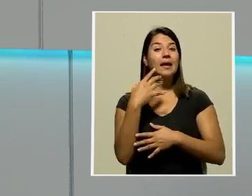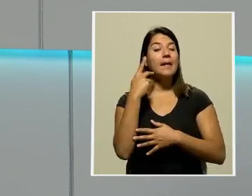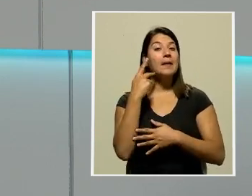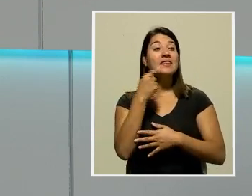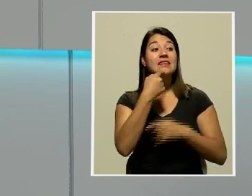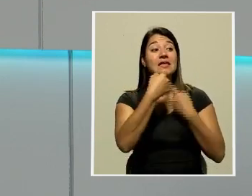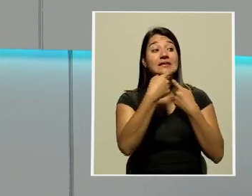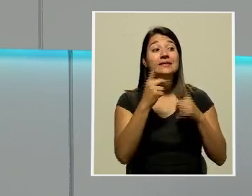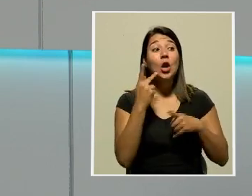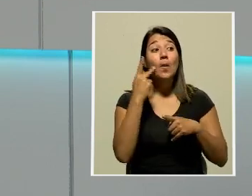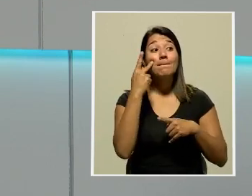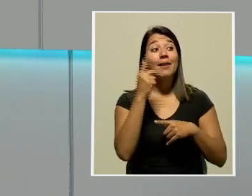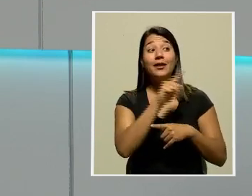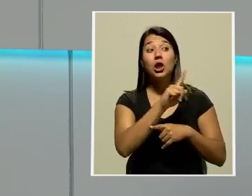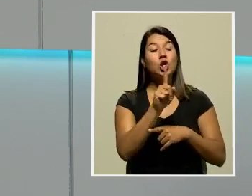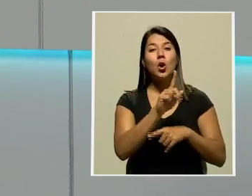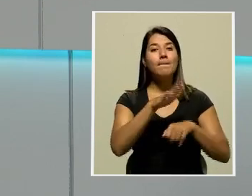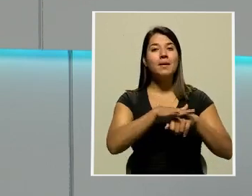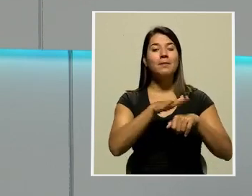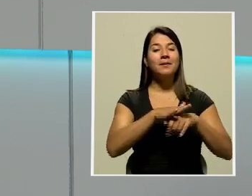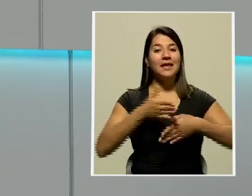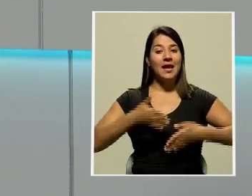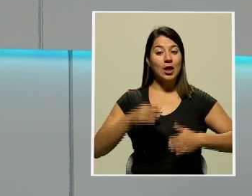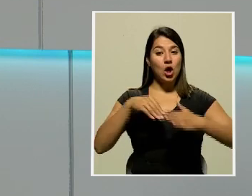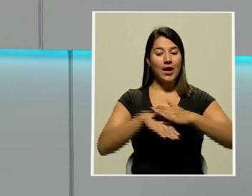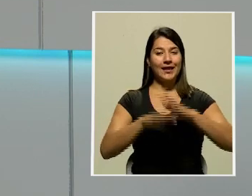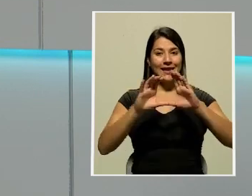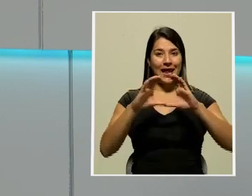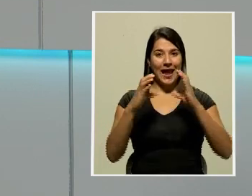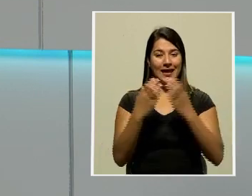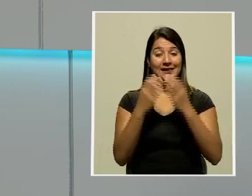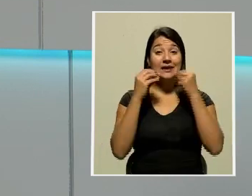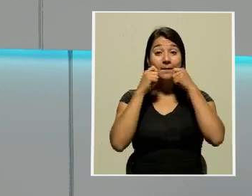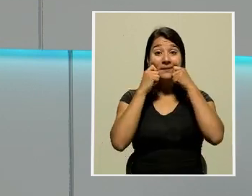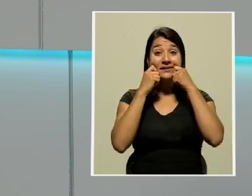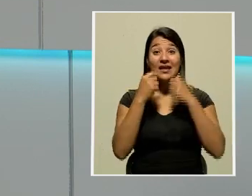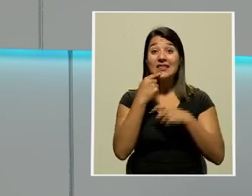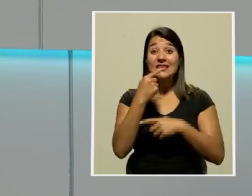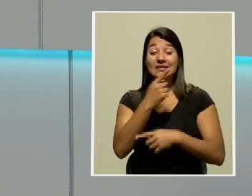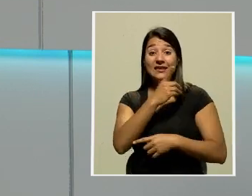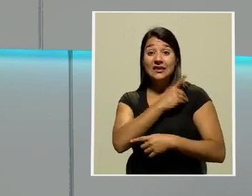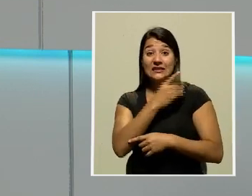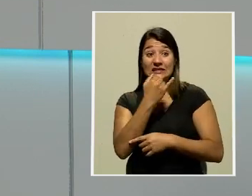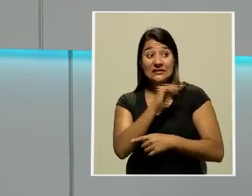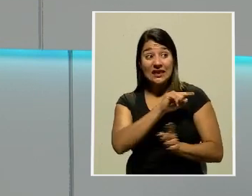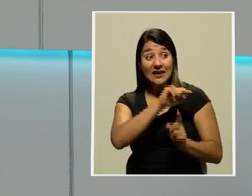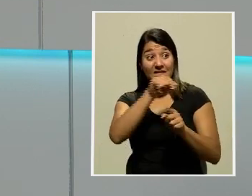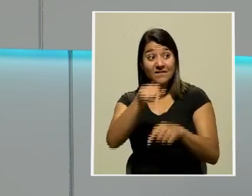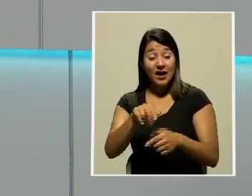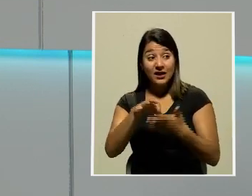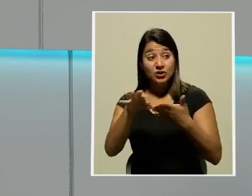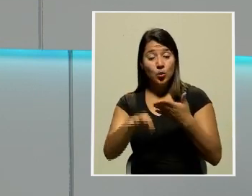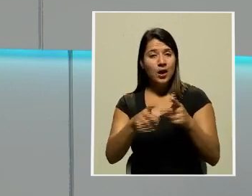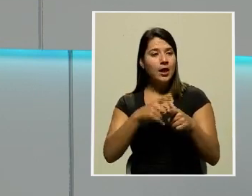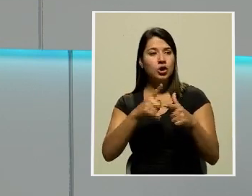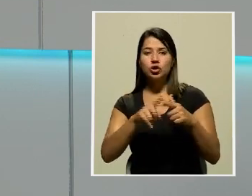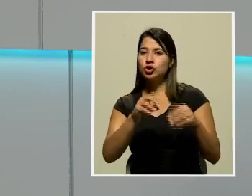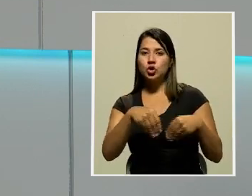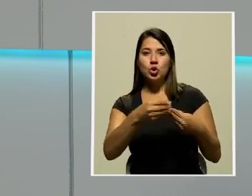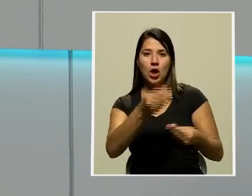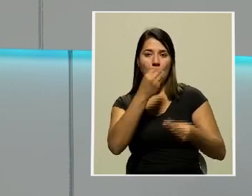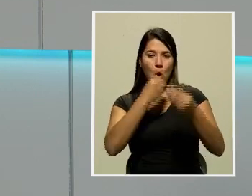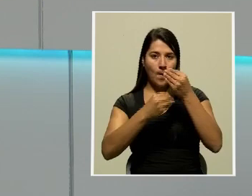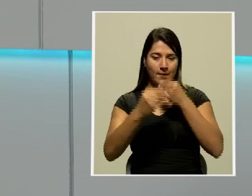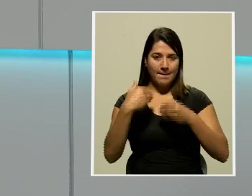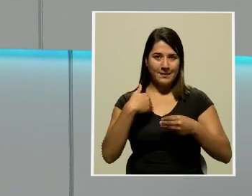a clases presenciales. La docente afirma que si los estudiantes van a la escuela no recibirán el paquete de alimentos del MEP, lo cual no es